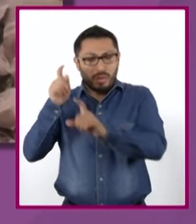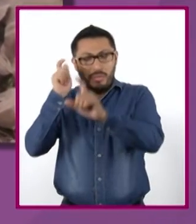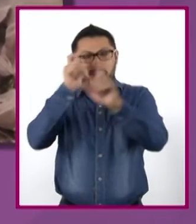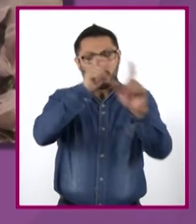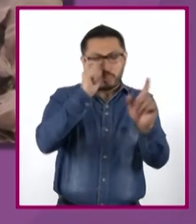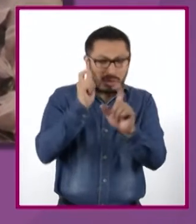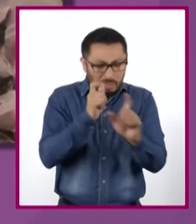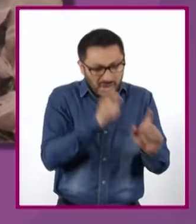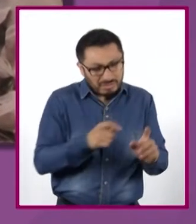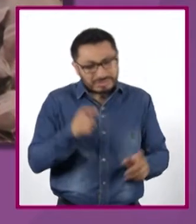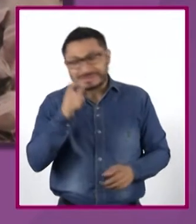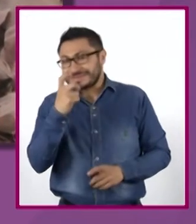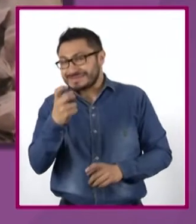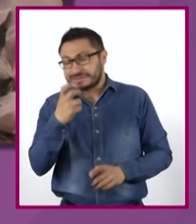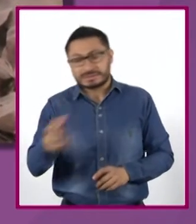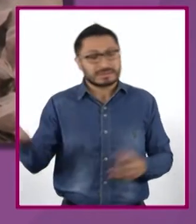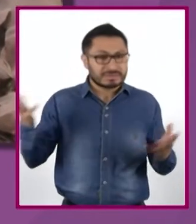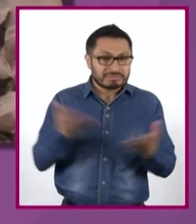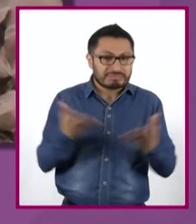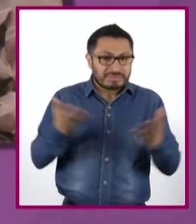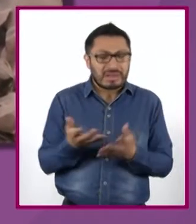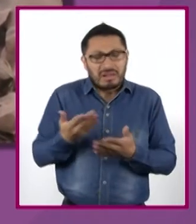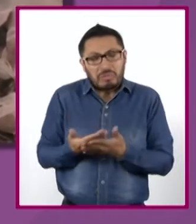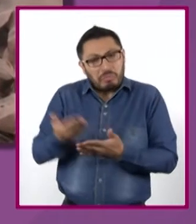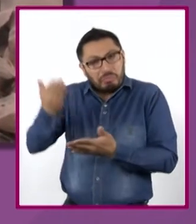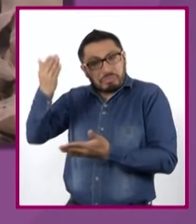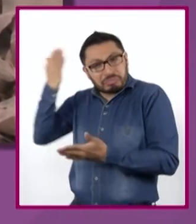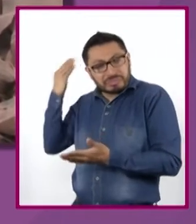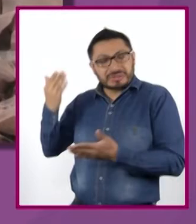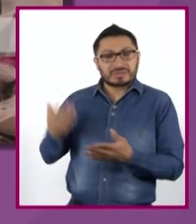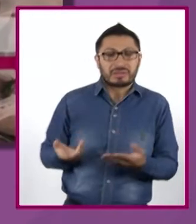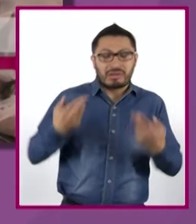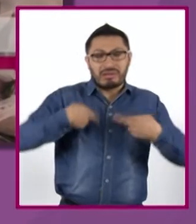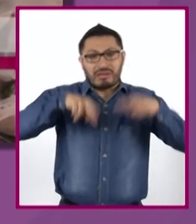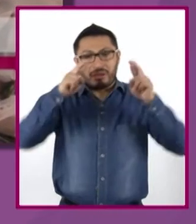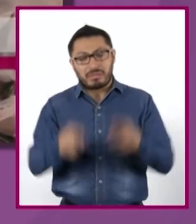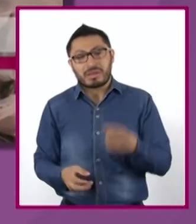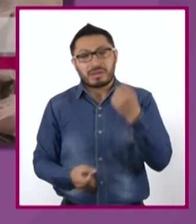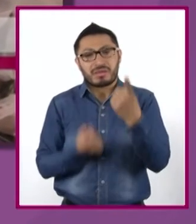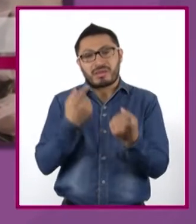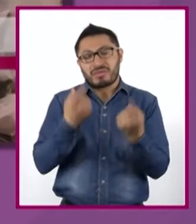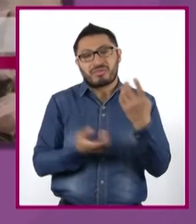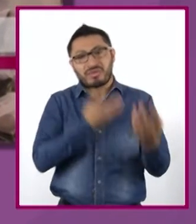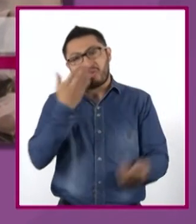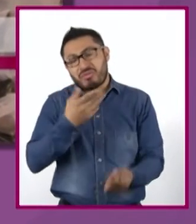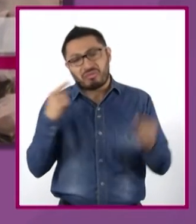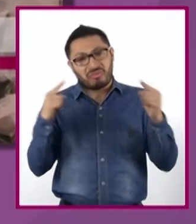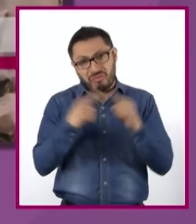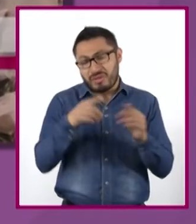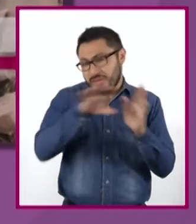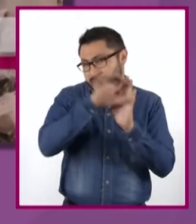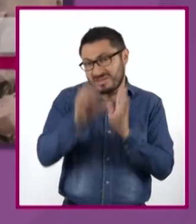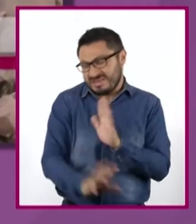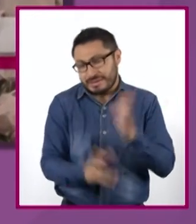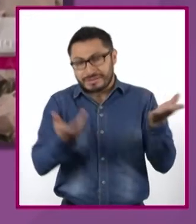que fueron hechos a partir de la representación de ciertos rituales ya sea